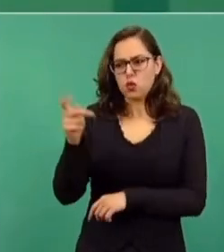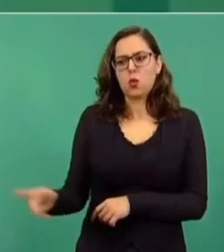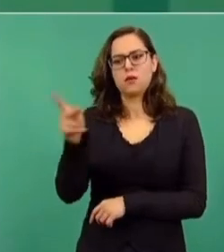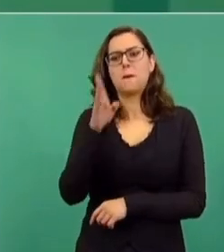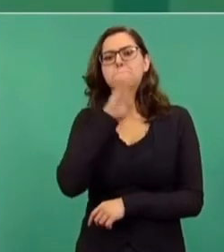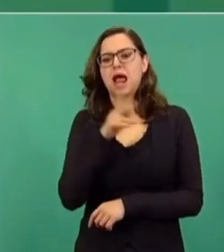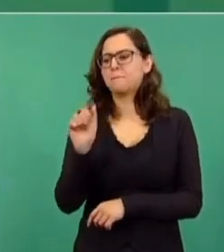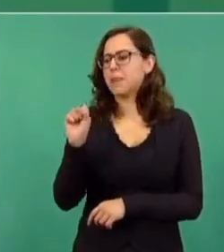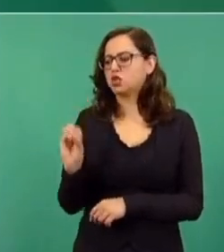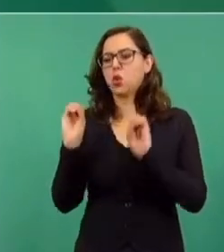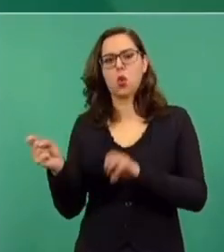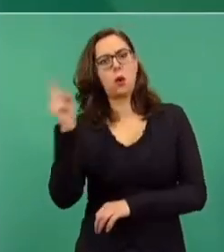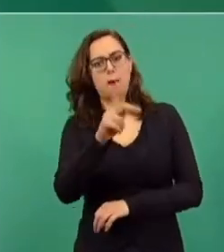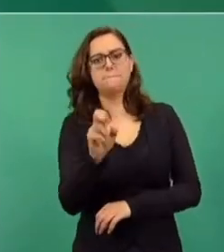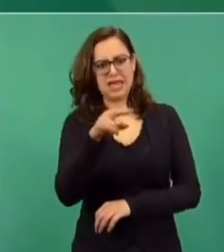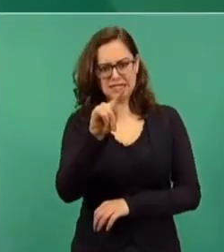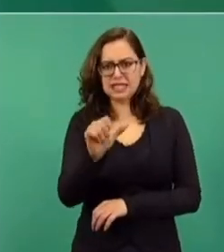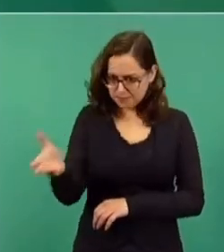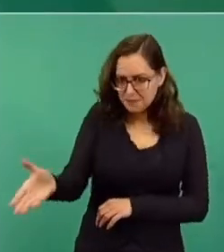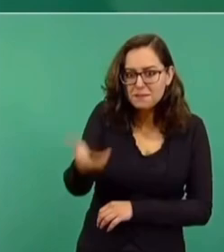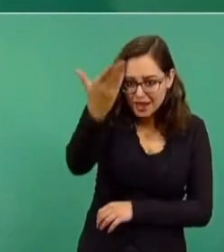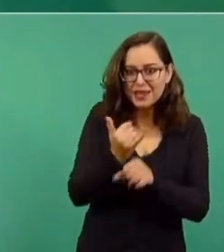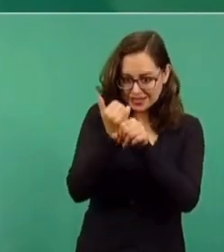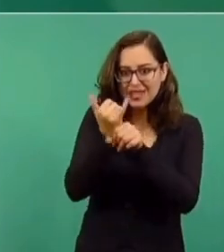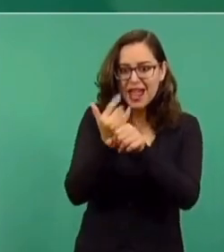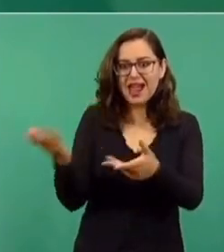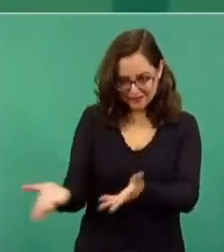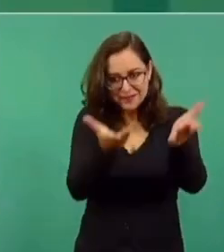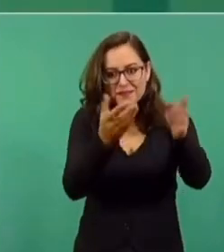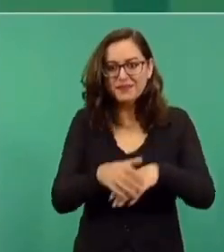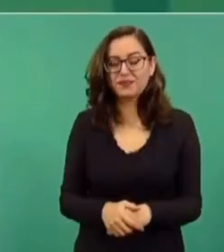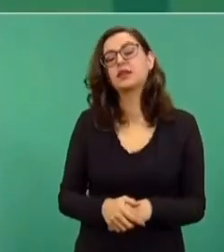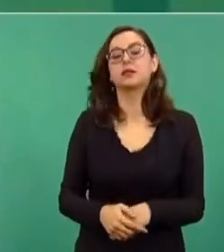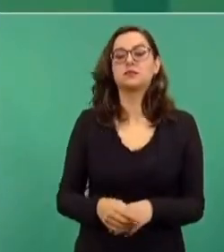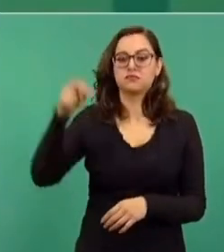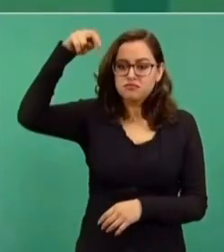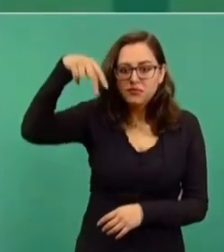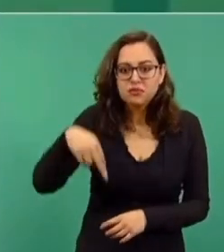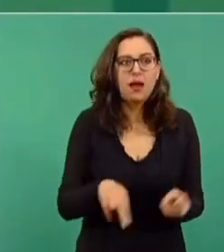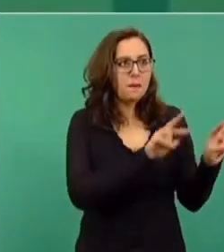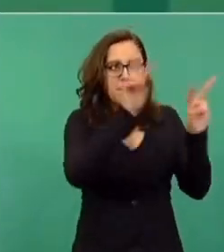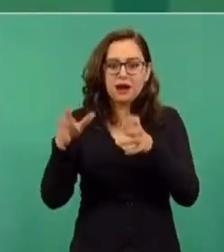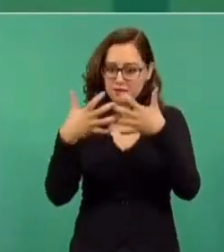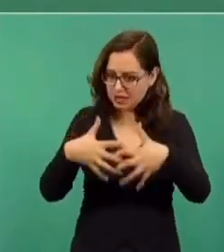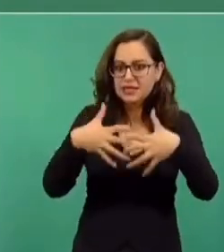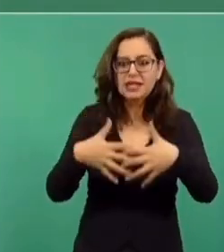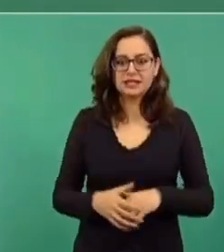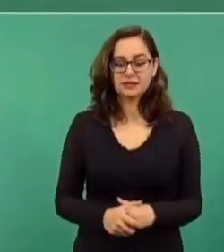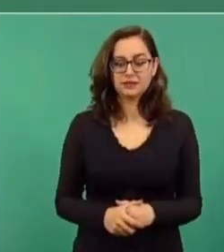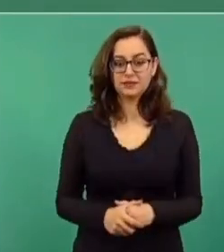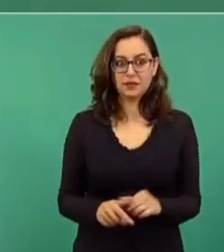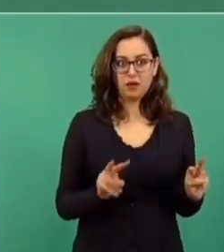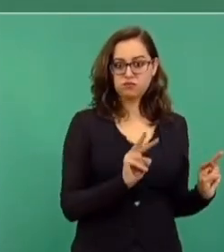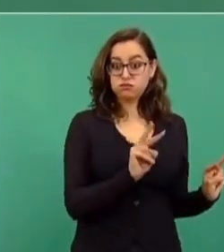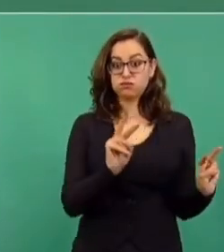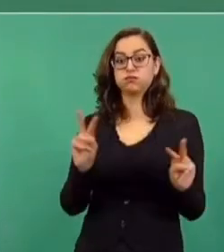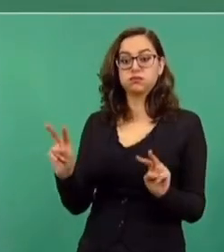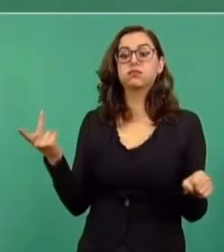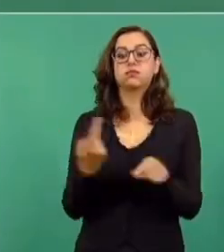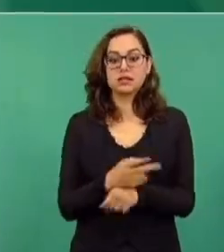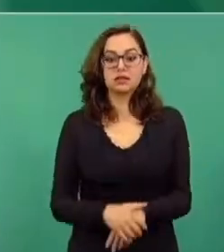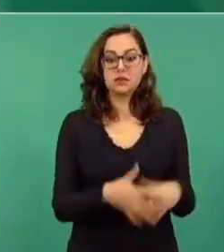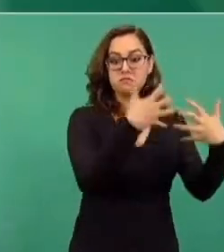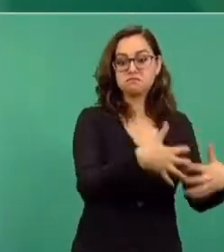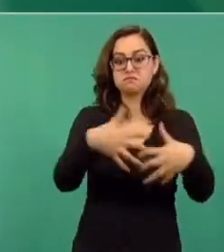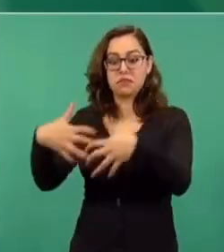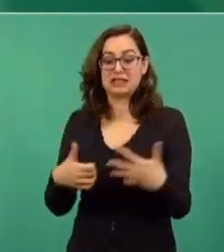o a Peñitas y que les bajen a donde están las turbinas y que vean que sólo